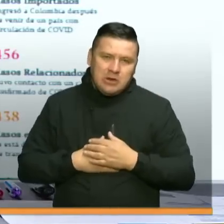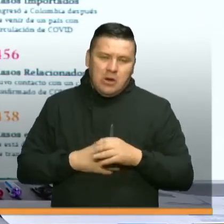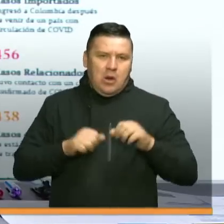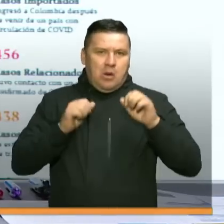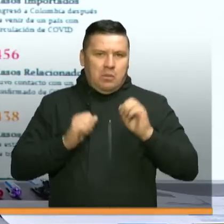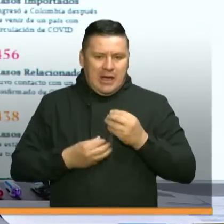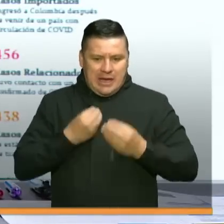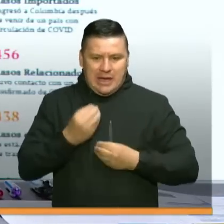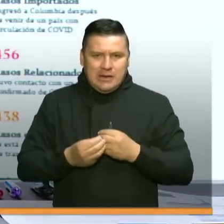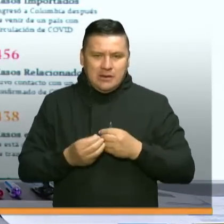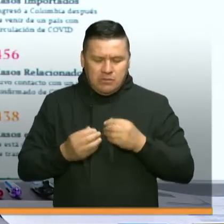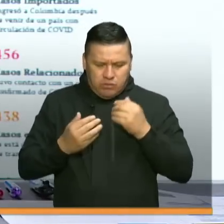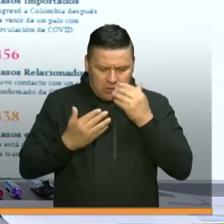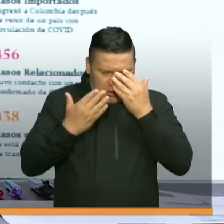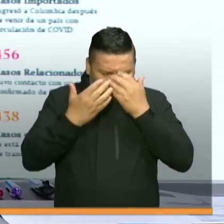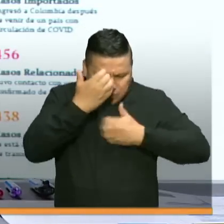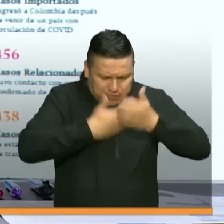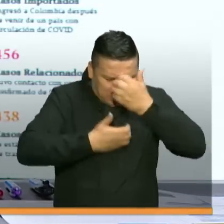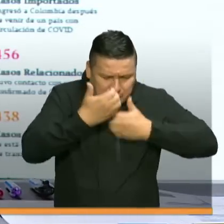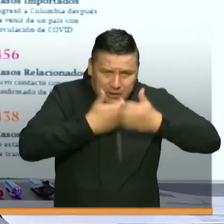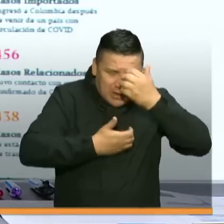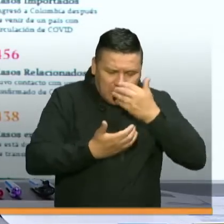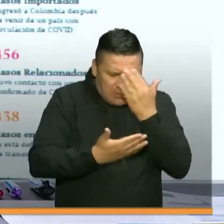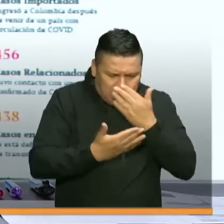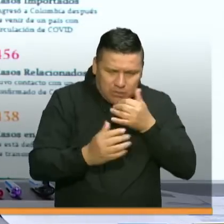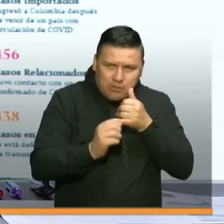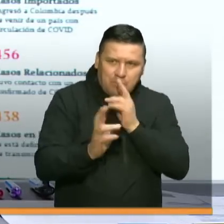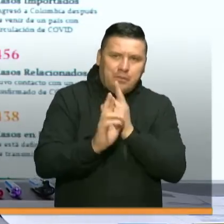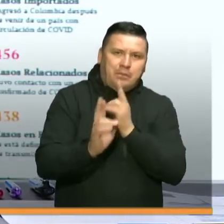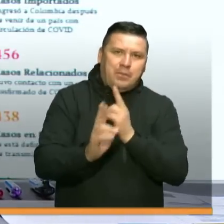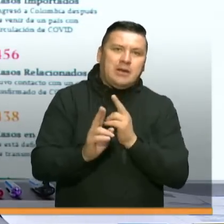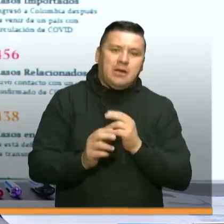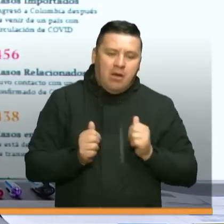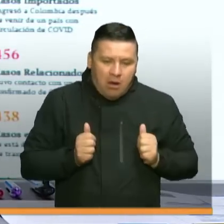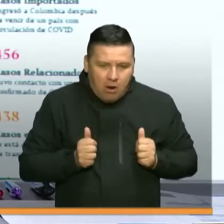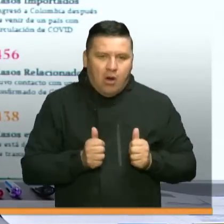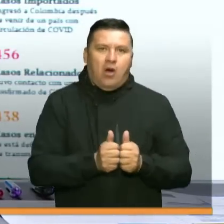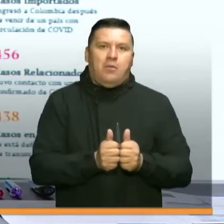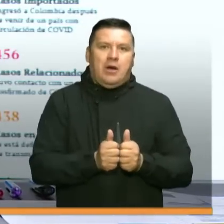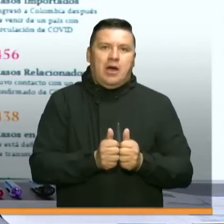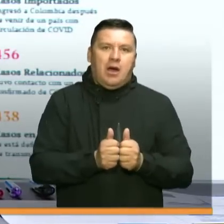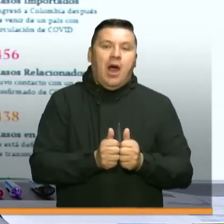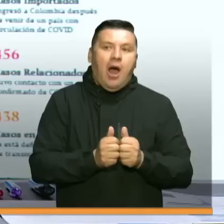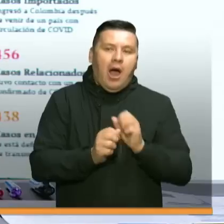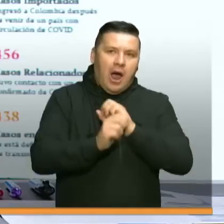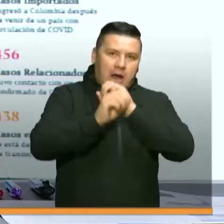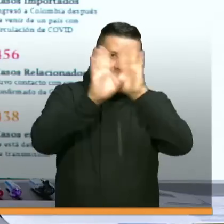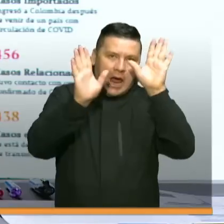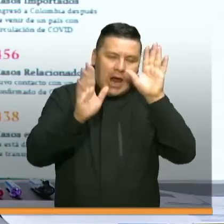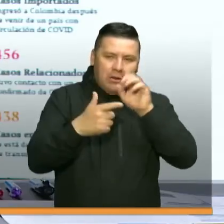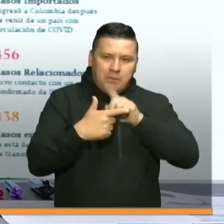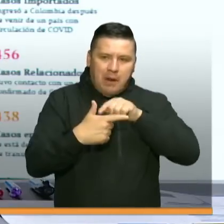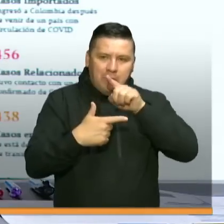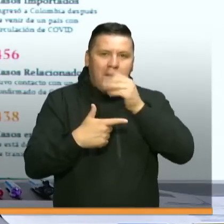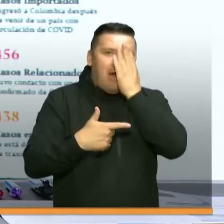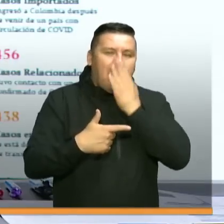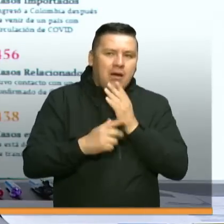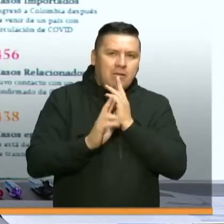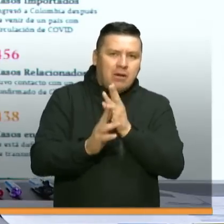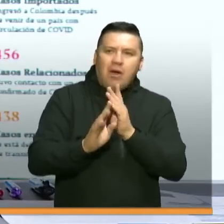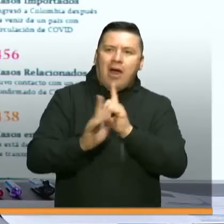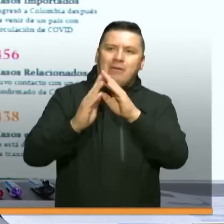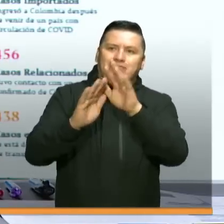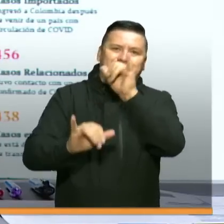capacidad de hacer más testeos y lo importante es que esos testeos se acompañen de poder hacer trazabilidad de los casos y poder hacer